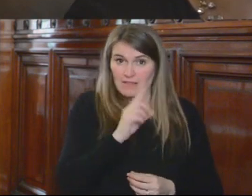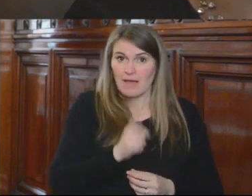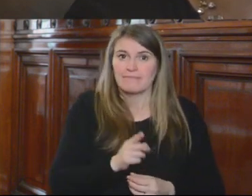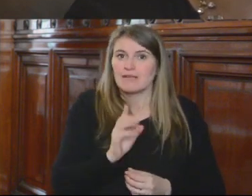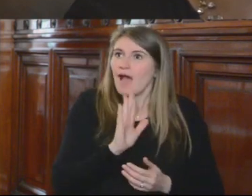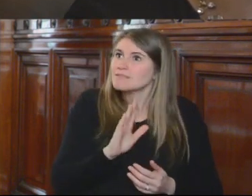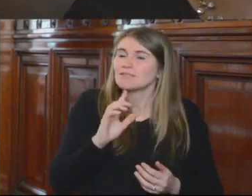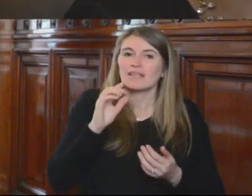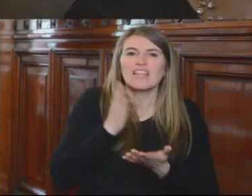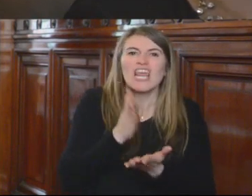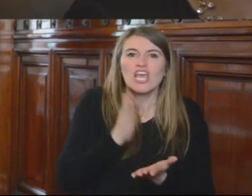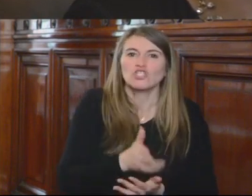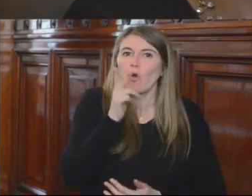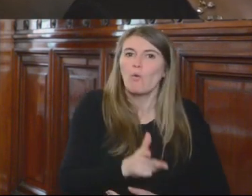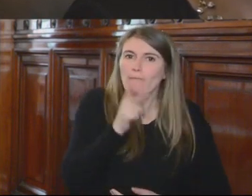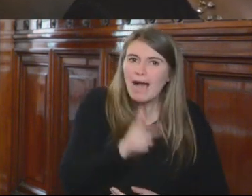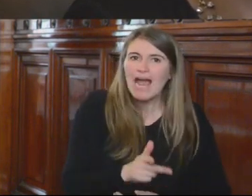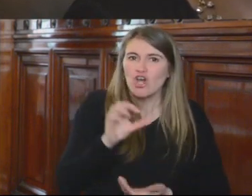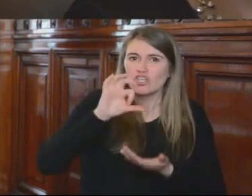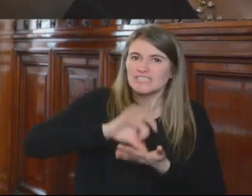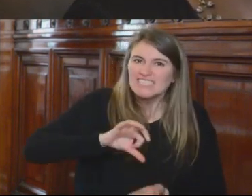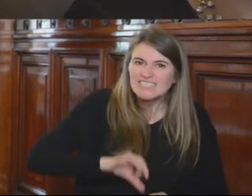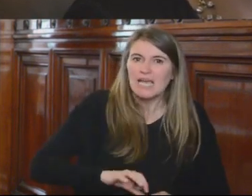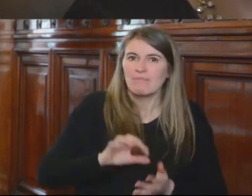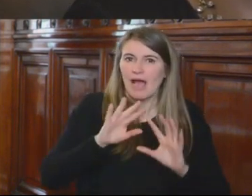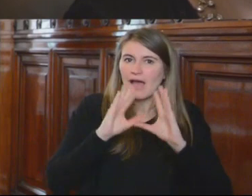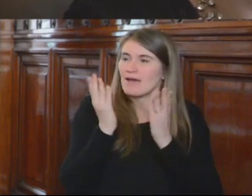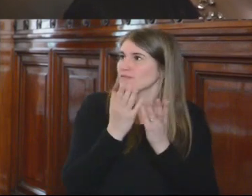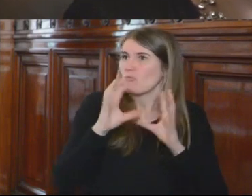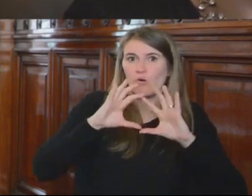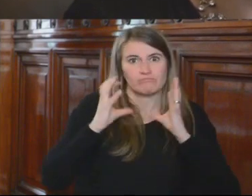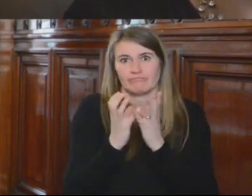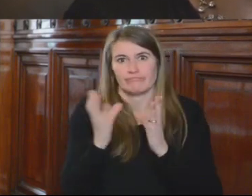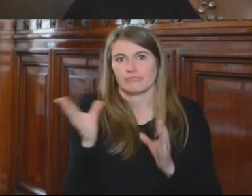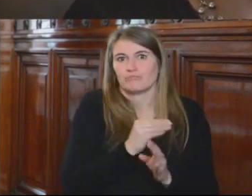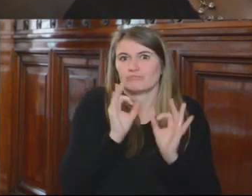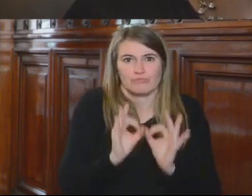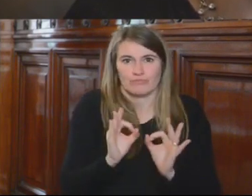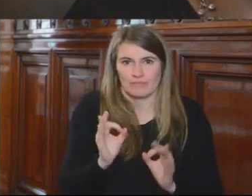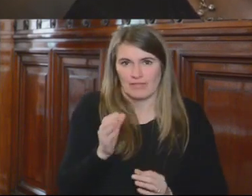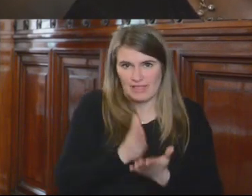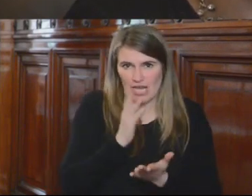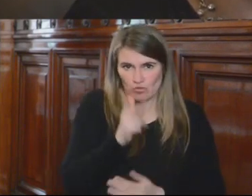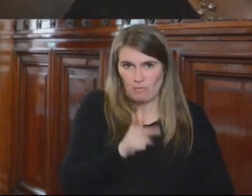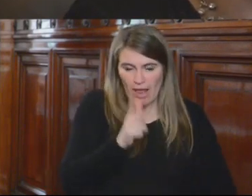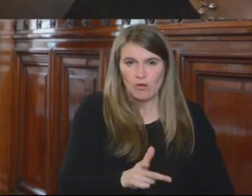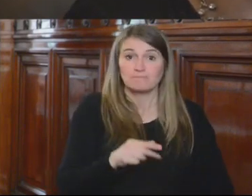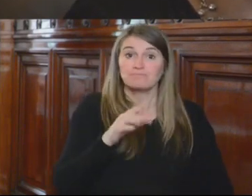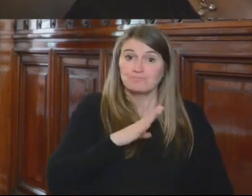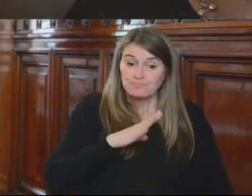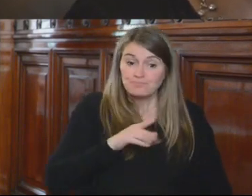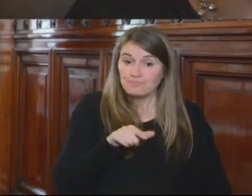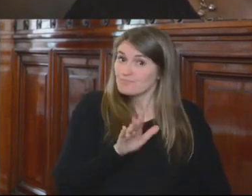Interamericano de Derechos Humanos o del Sistema Universal de Derechos Humanos. Esto se lo hace tanto en la vía